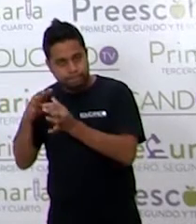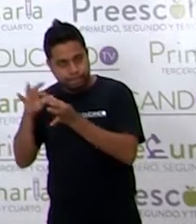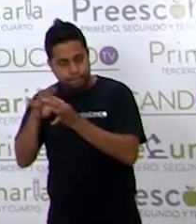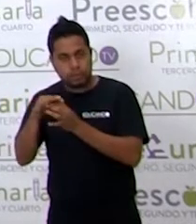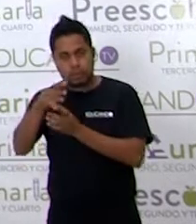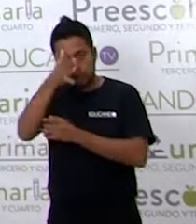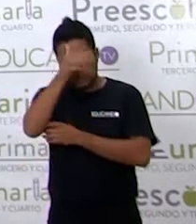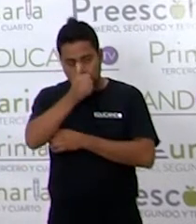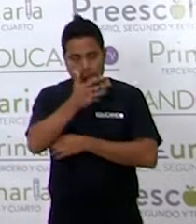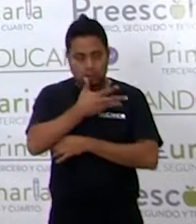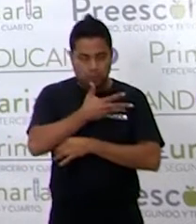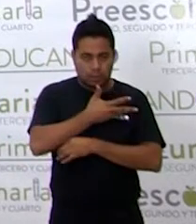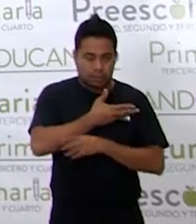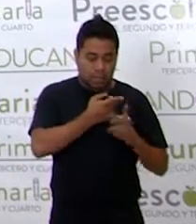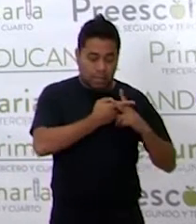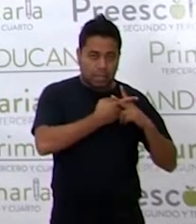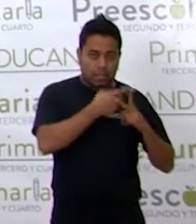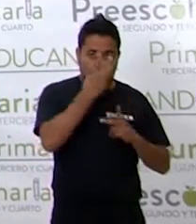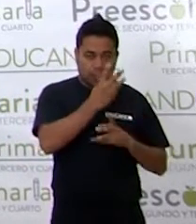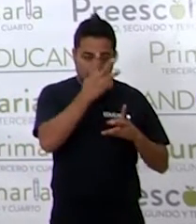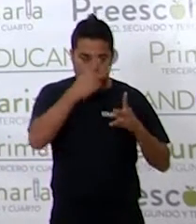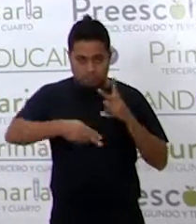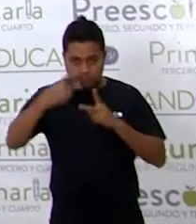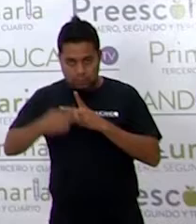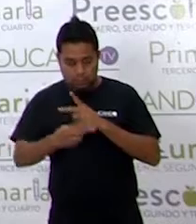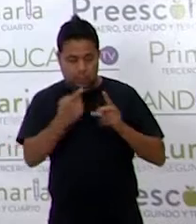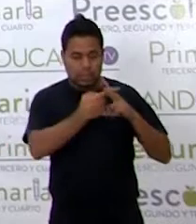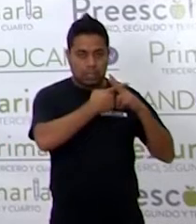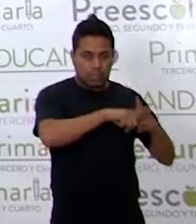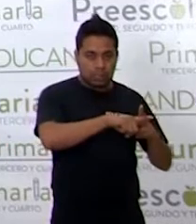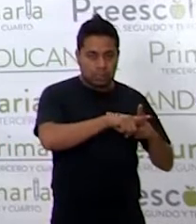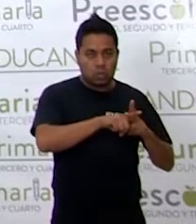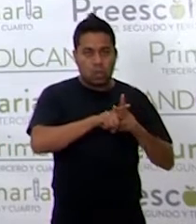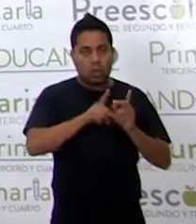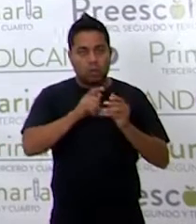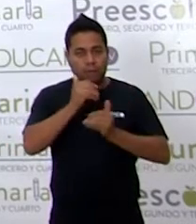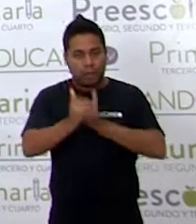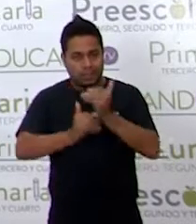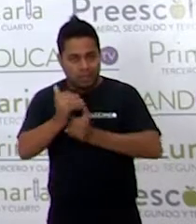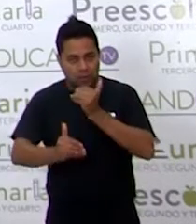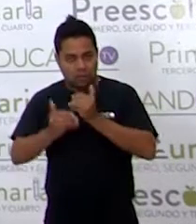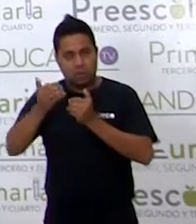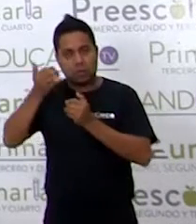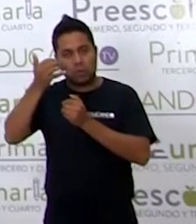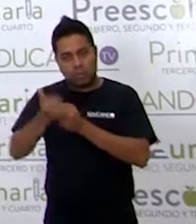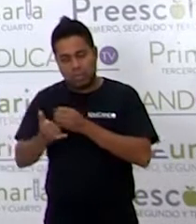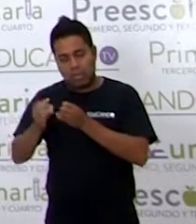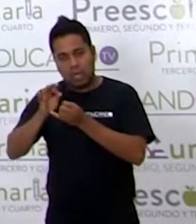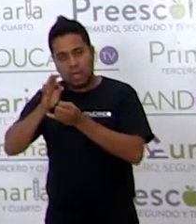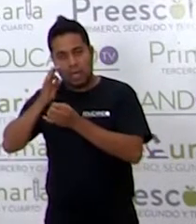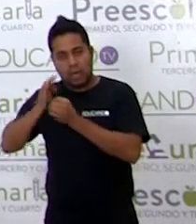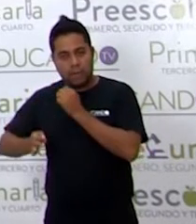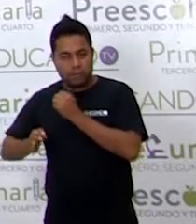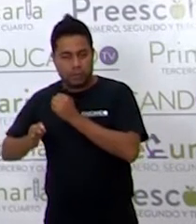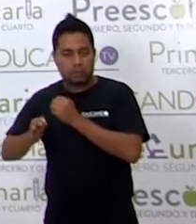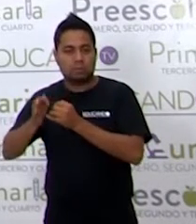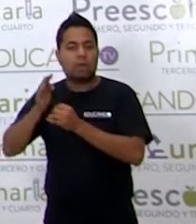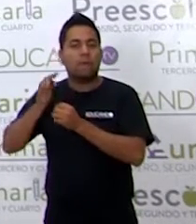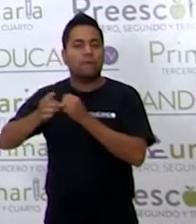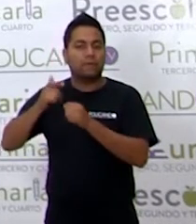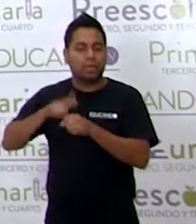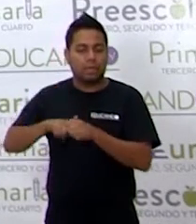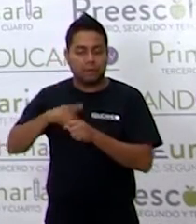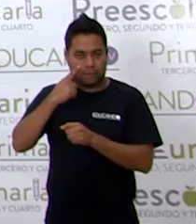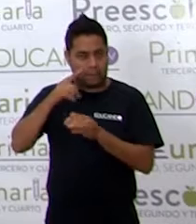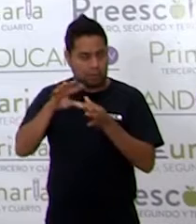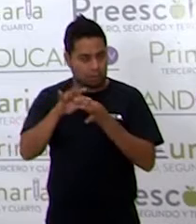tienen inicio, desarrollo y final. ¿Te imaginas que contáramos el relato de la siguiente forma? Al